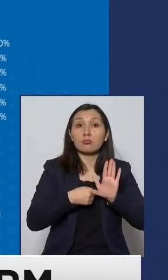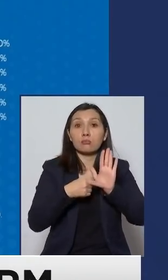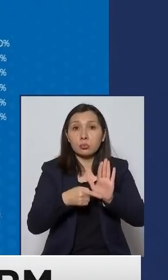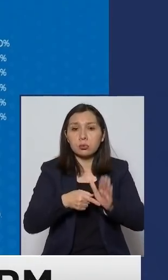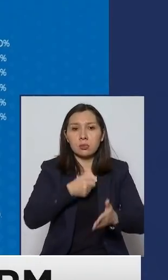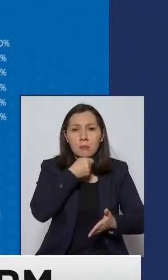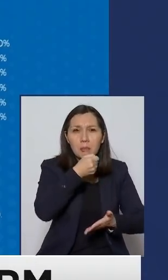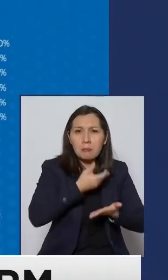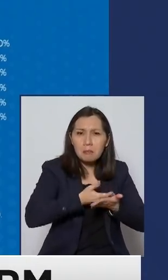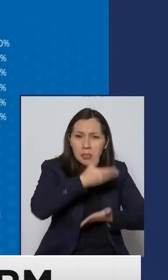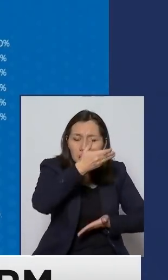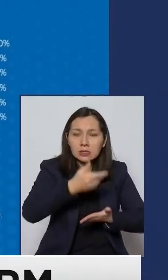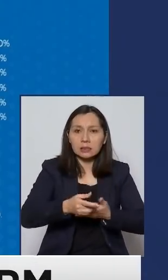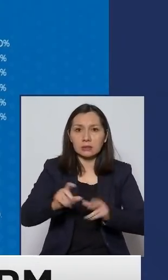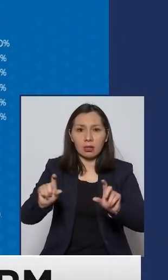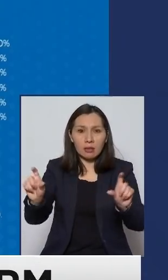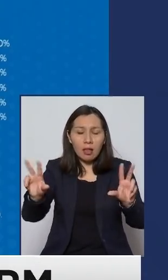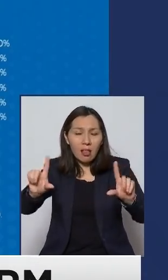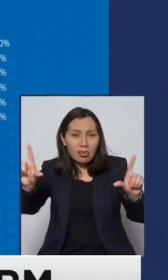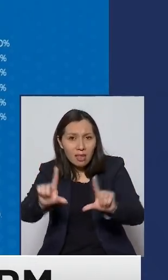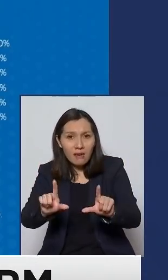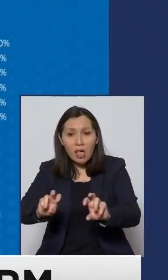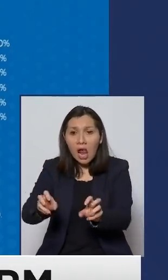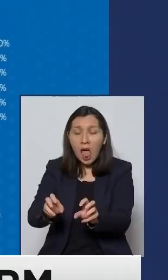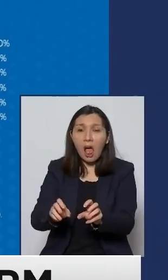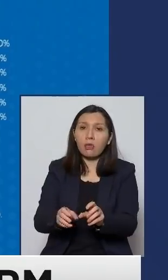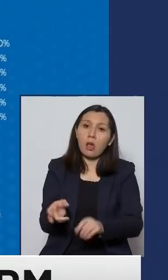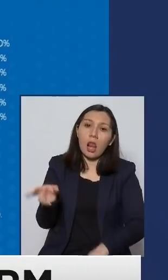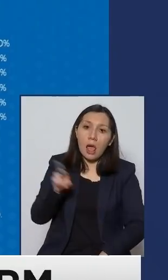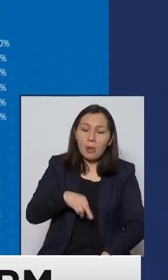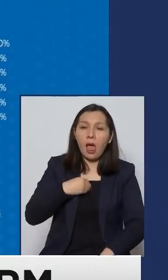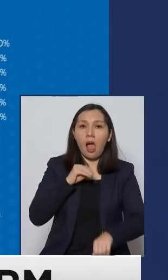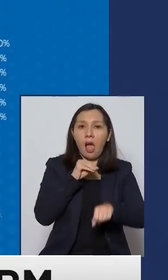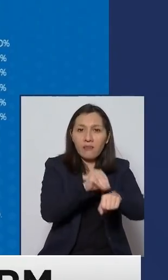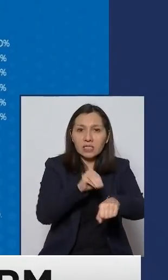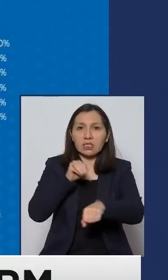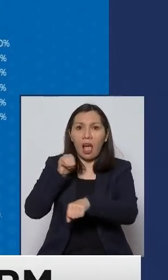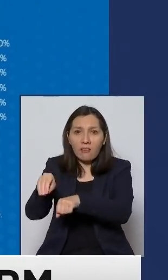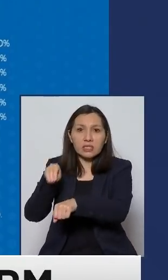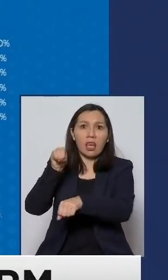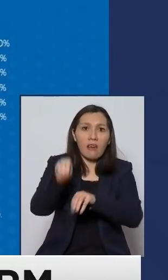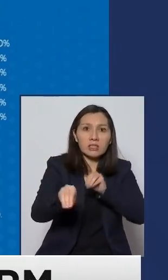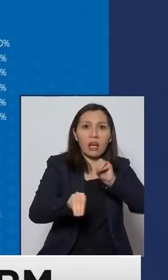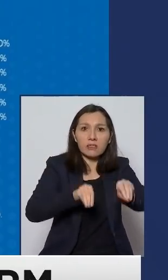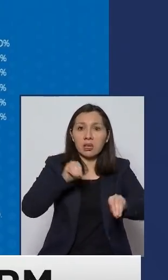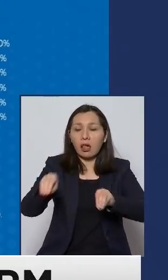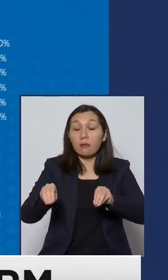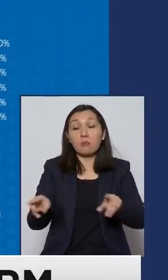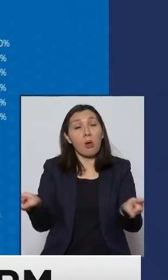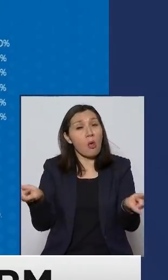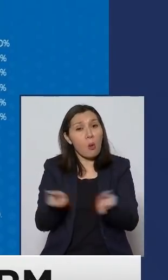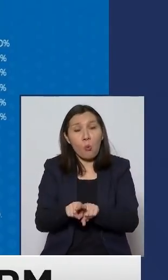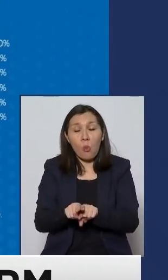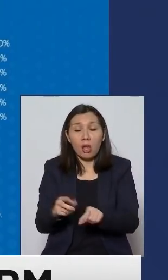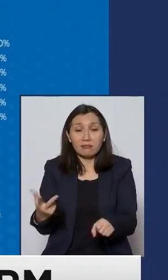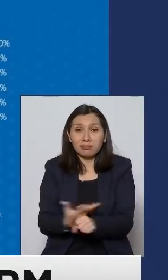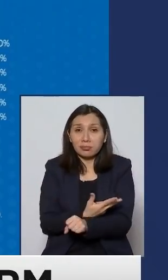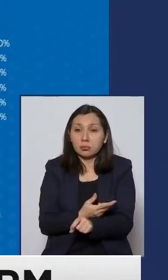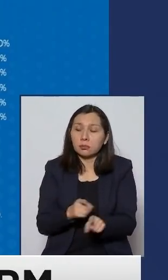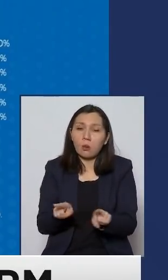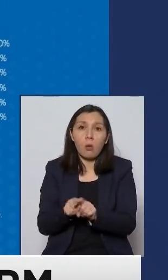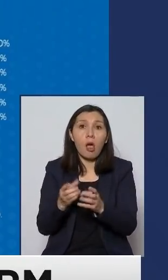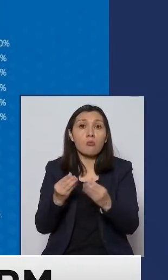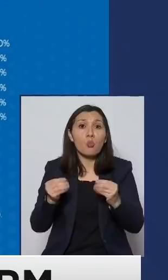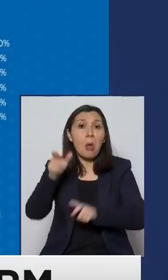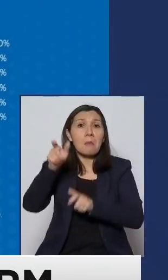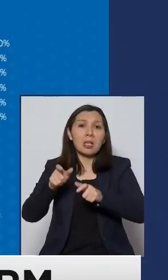prensa en la televisión en la radio no se cansan de advertir y desgraciadamente a pesar de ello mantenemos un nivel